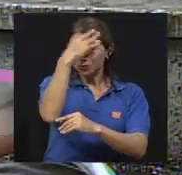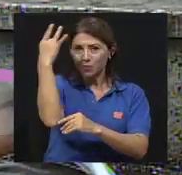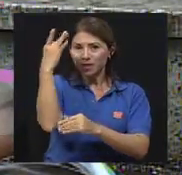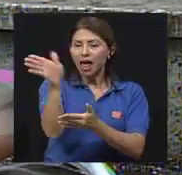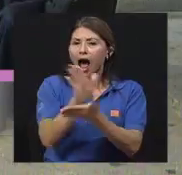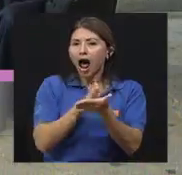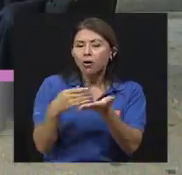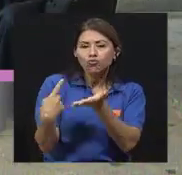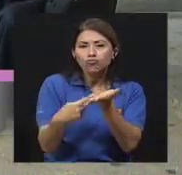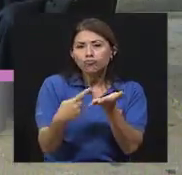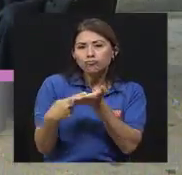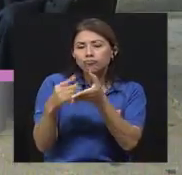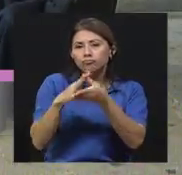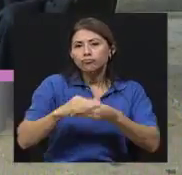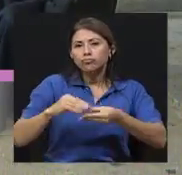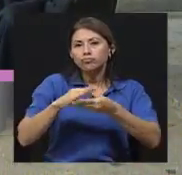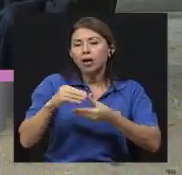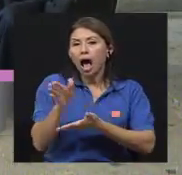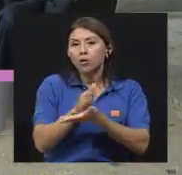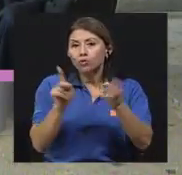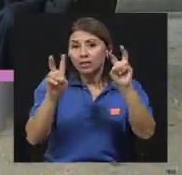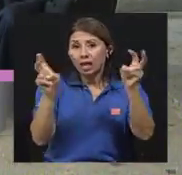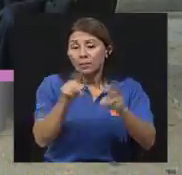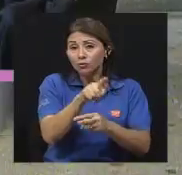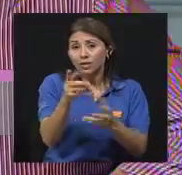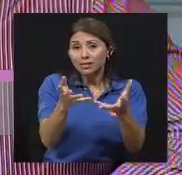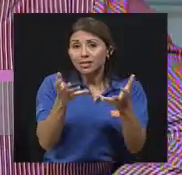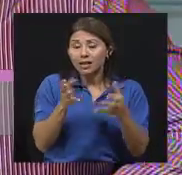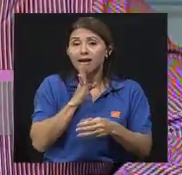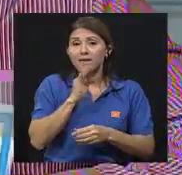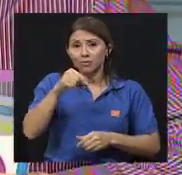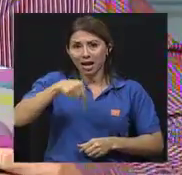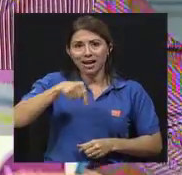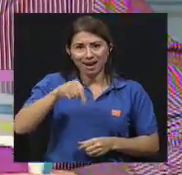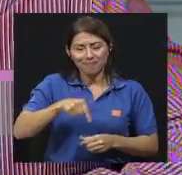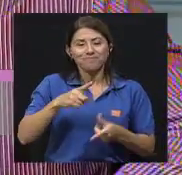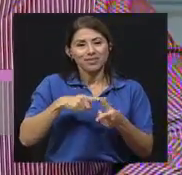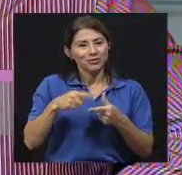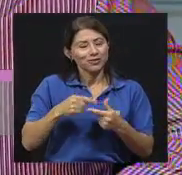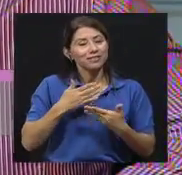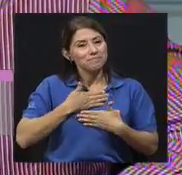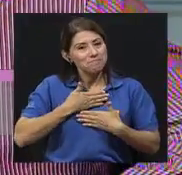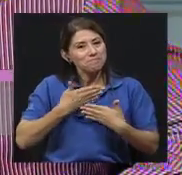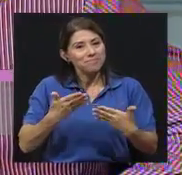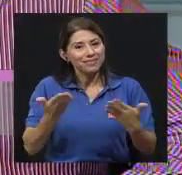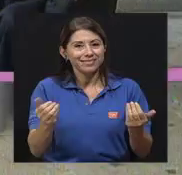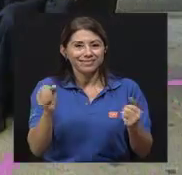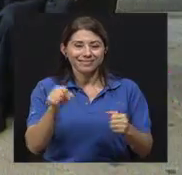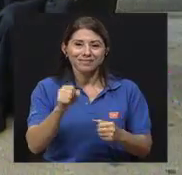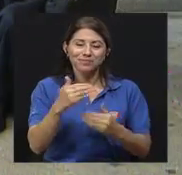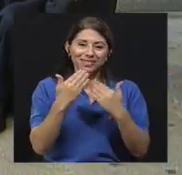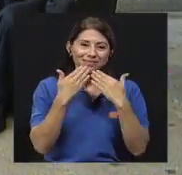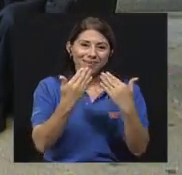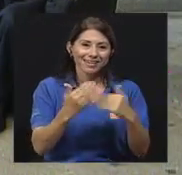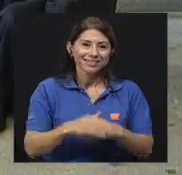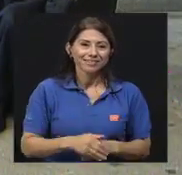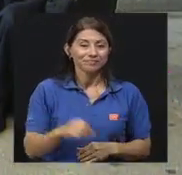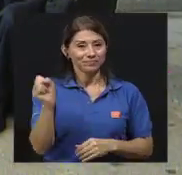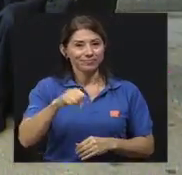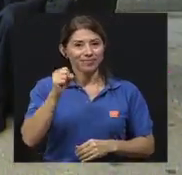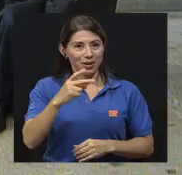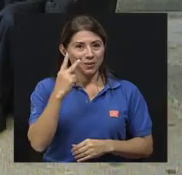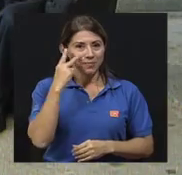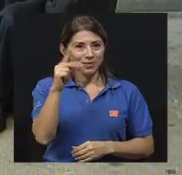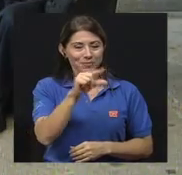les olvide, si tienen algún comentario, algún tema que quisieran sugerirnos, pues, estamos en la mayor disposición. Claro. Muchísimas gracias.